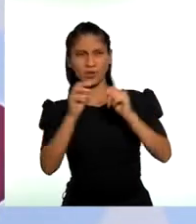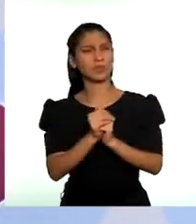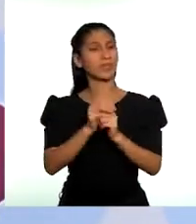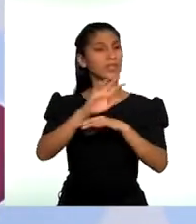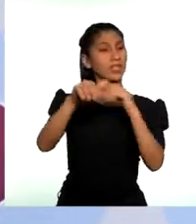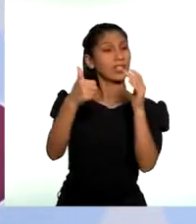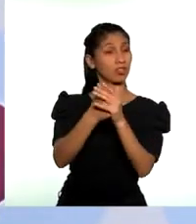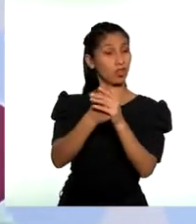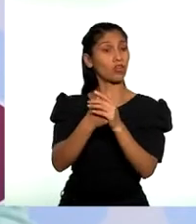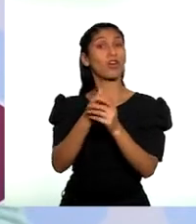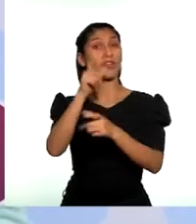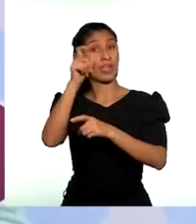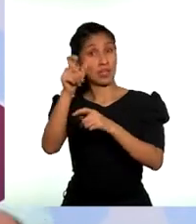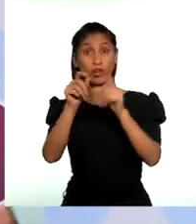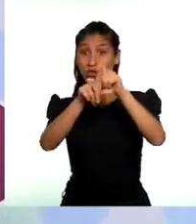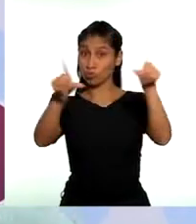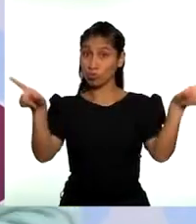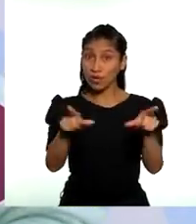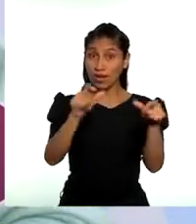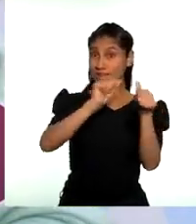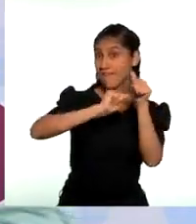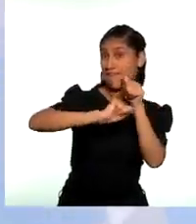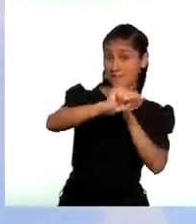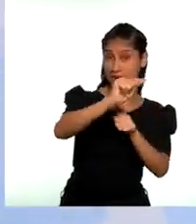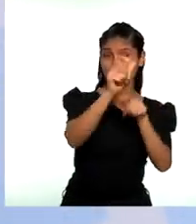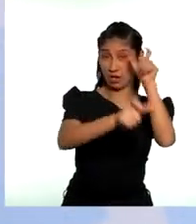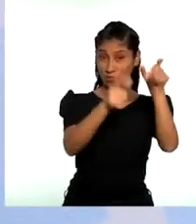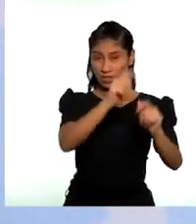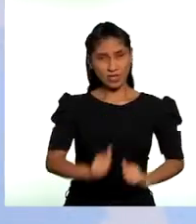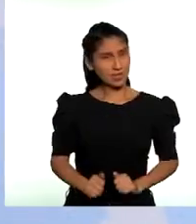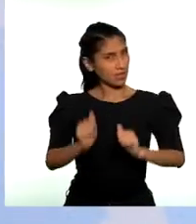a la participación política de los pueblos originarios.